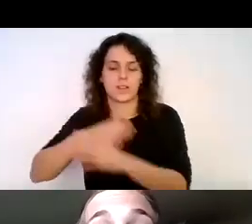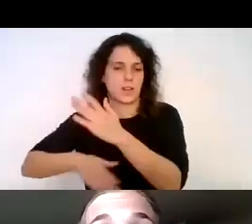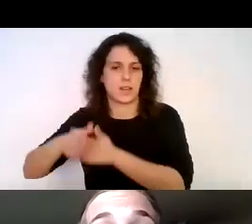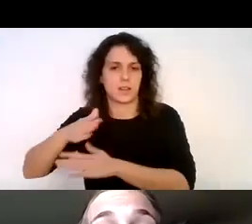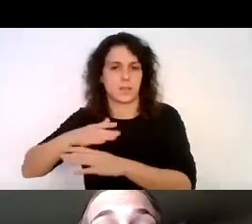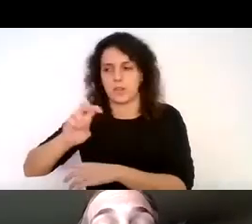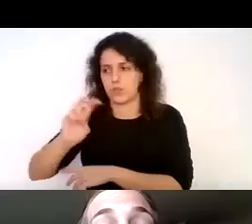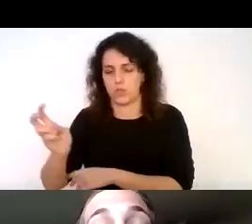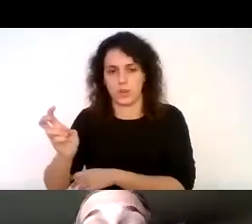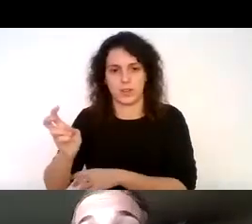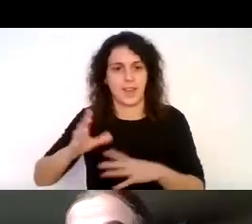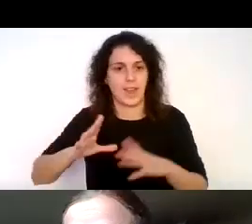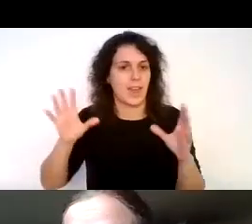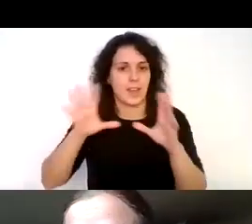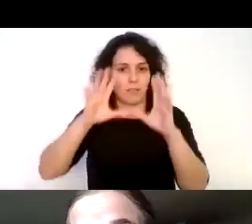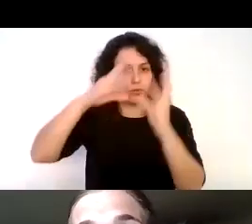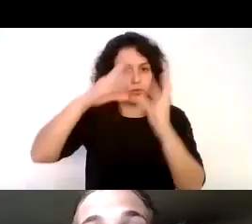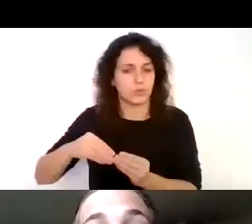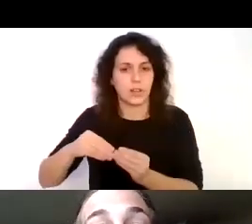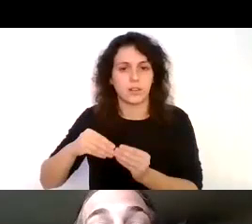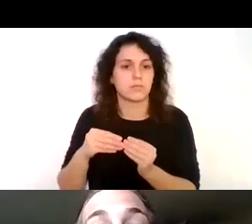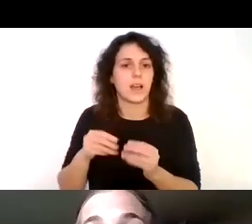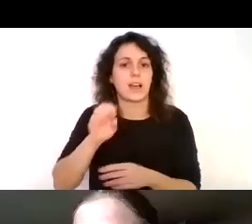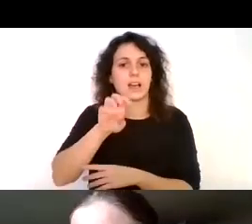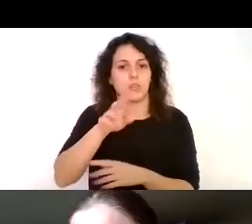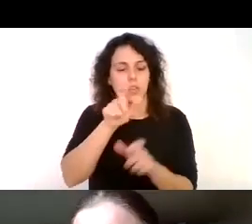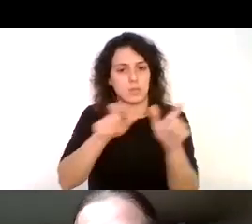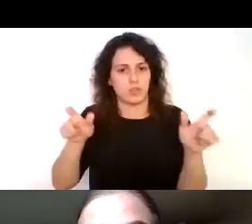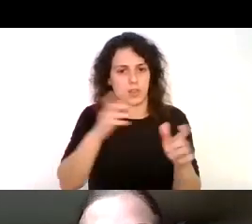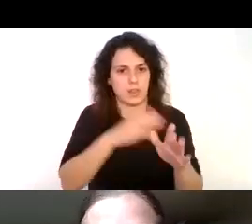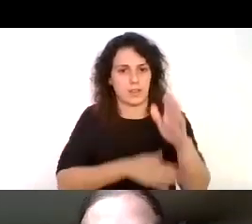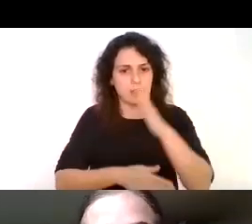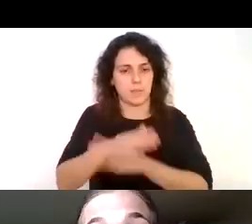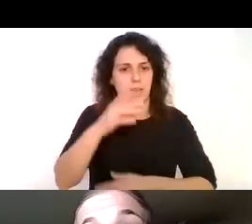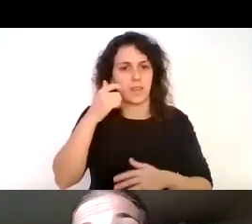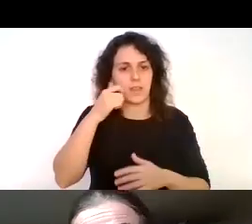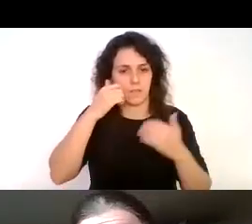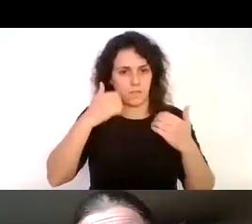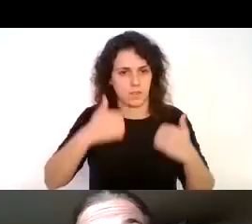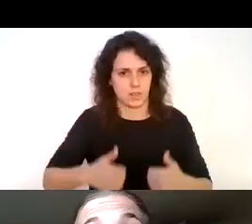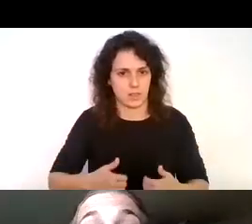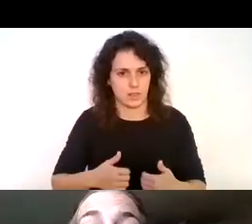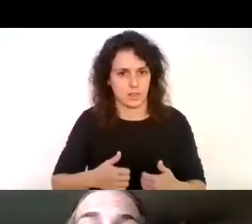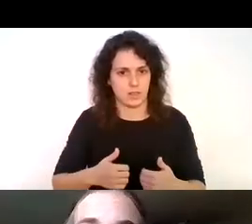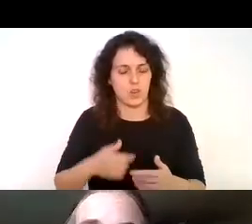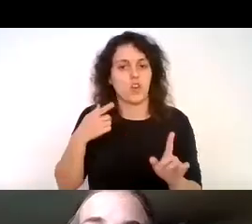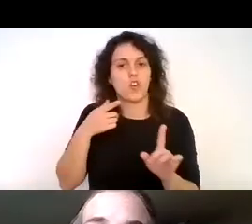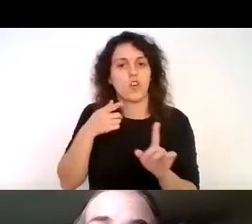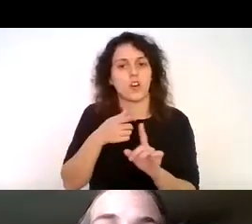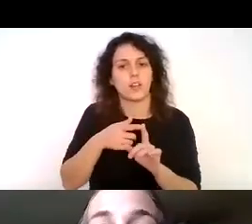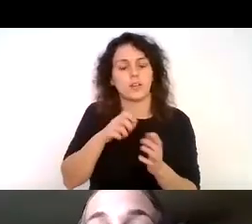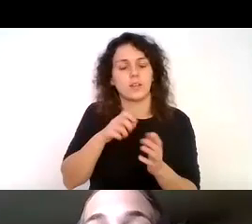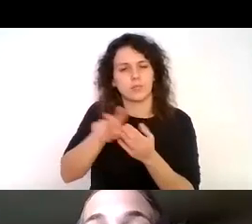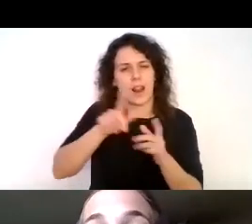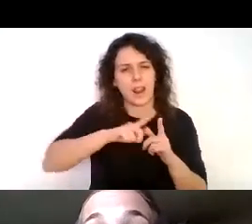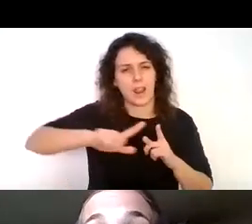en total 14 personas con discapacidades físicas para una expedición tan larga obviamente